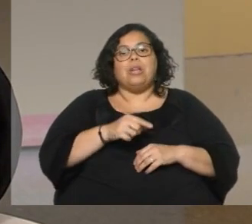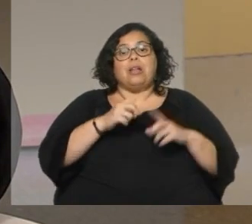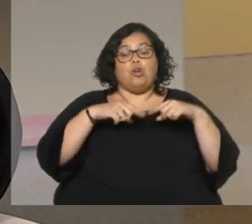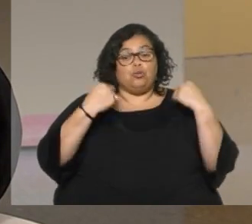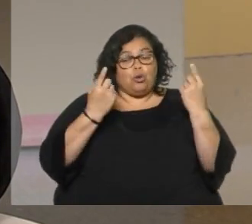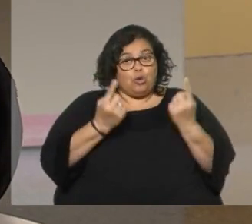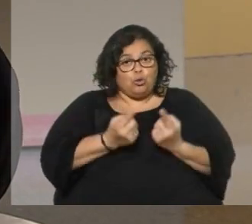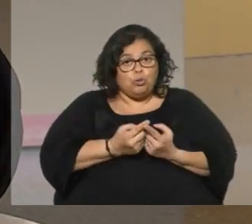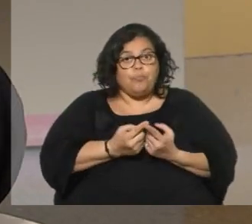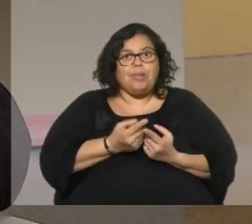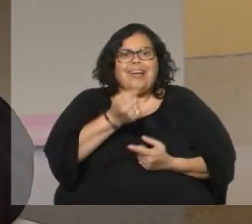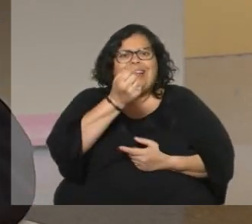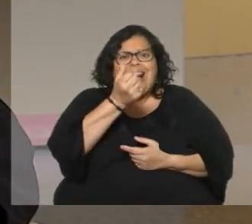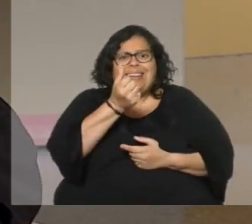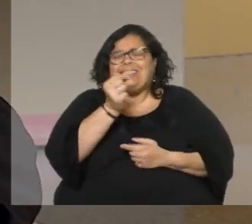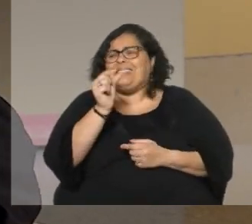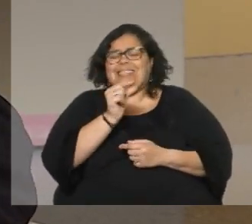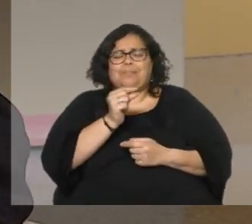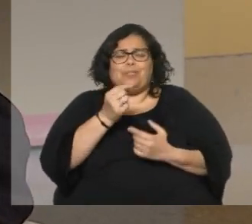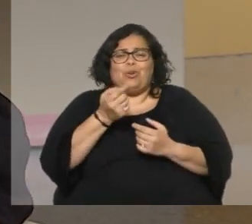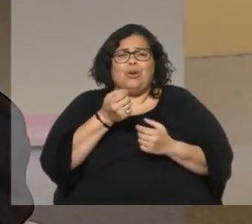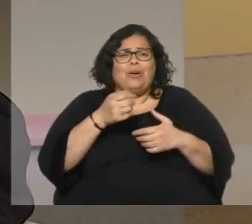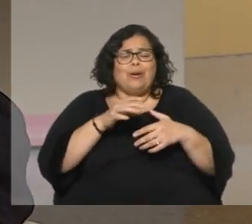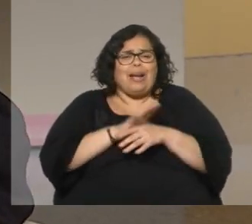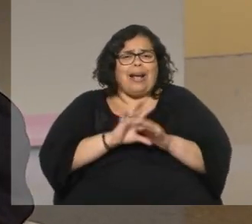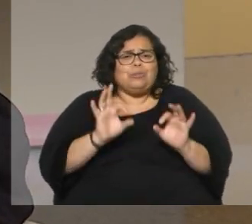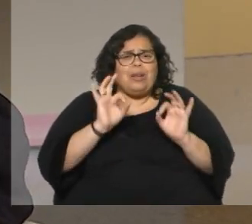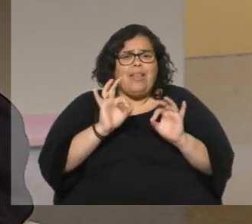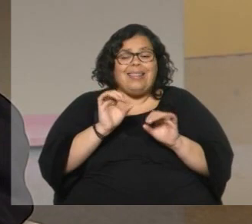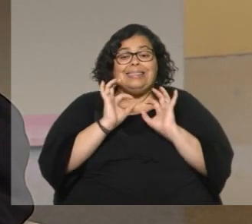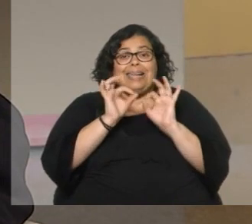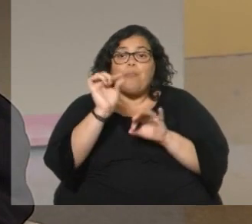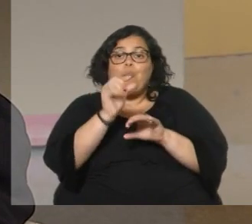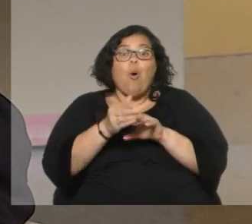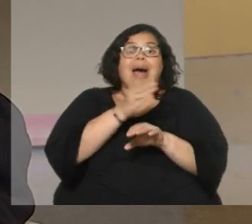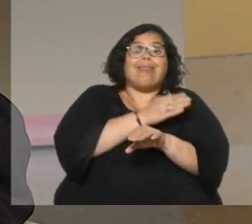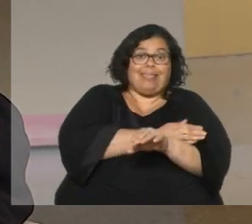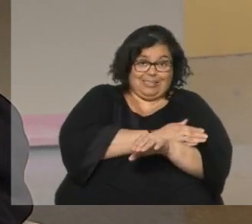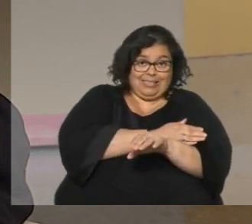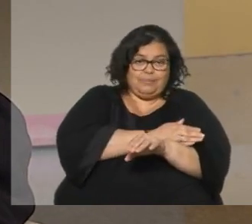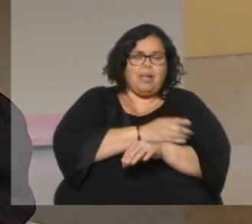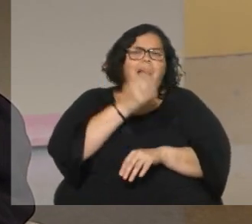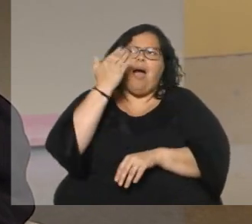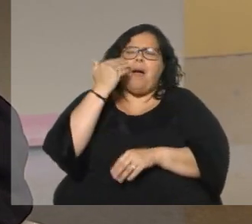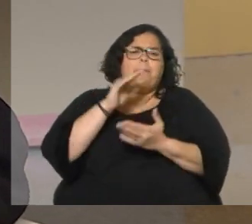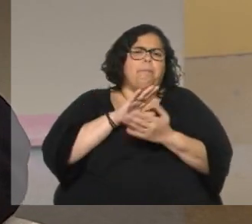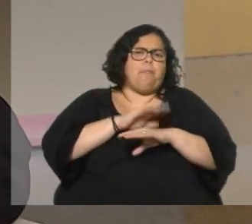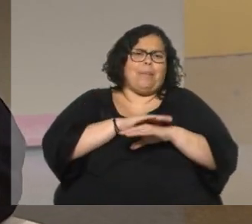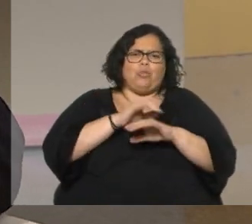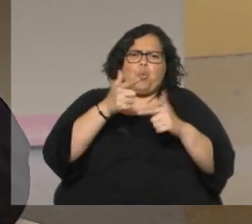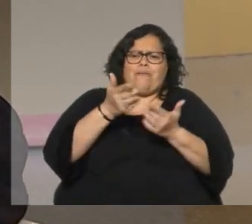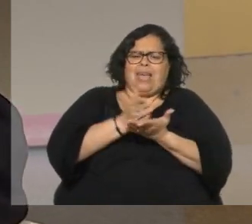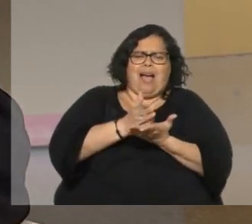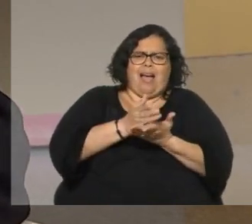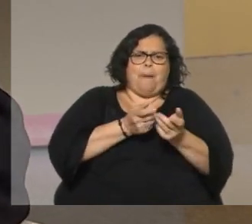casualidad llegamos un poquitito antes que mucha gente y en ese momento que no había ni negociador ni mediador porque era